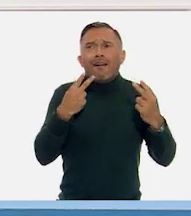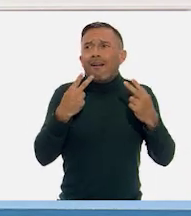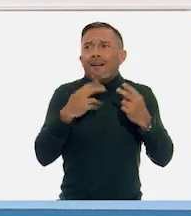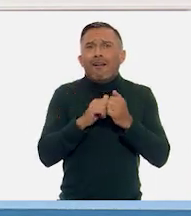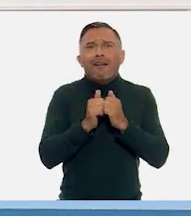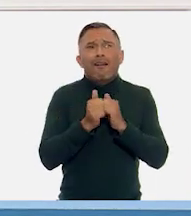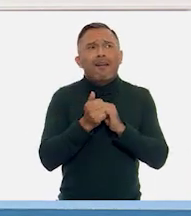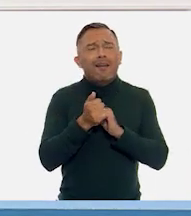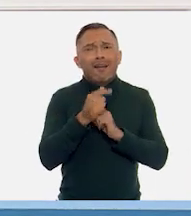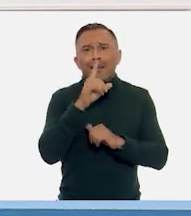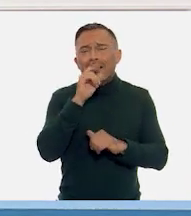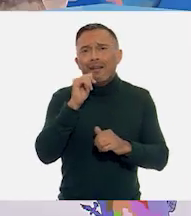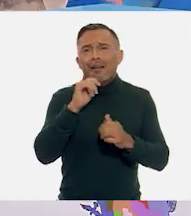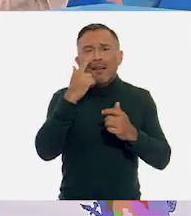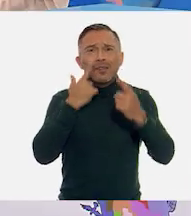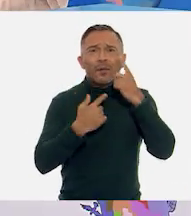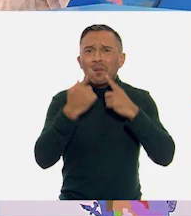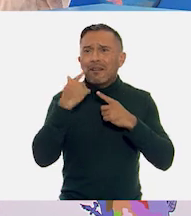voy a hacer?